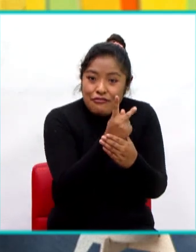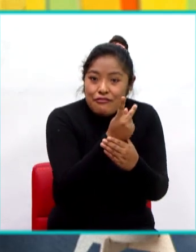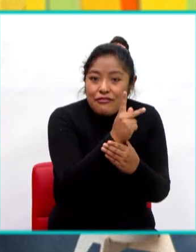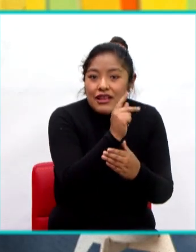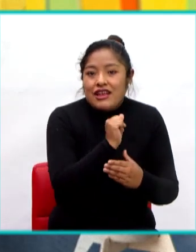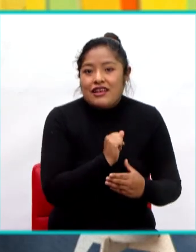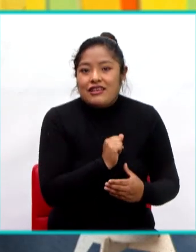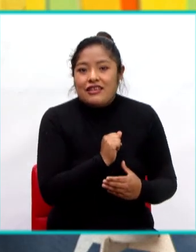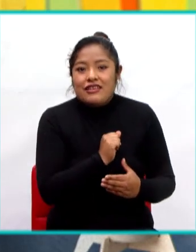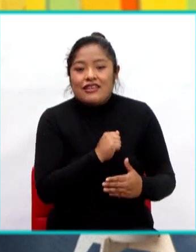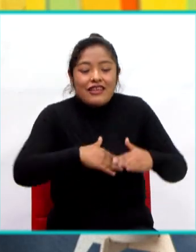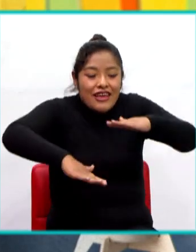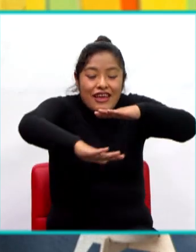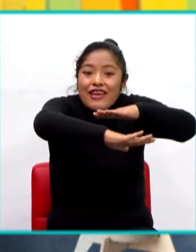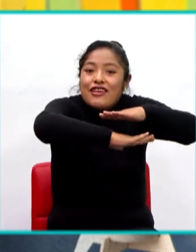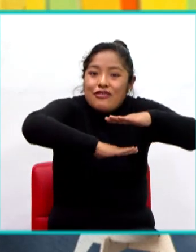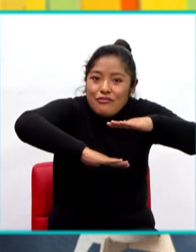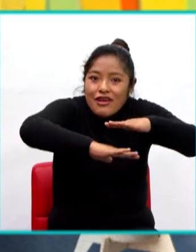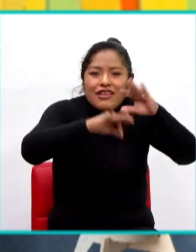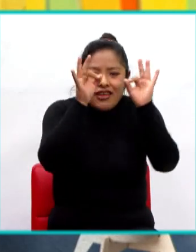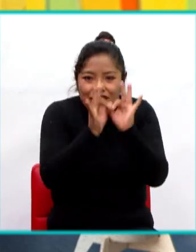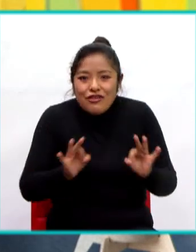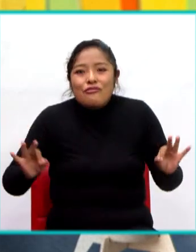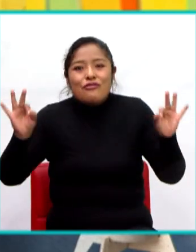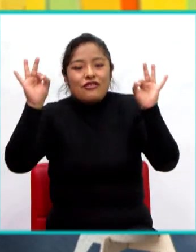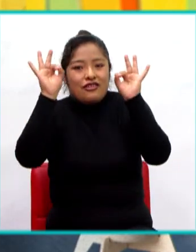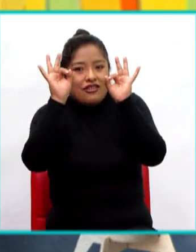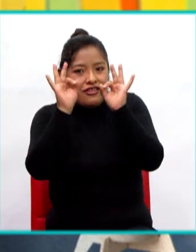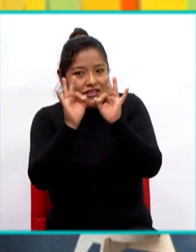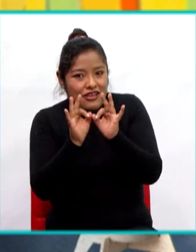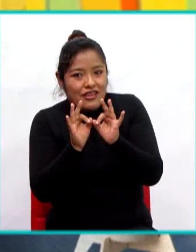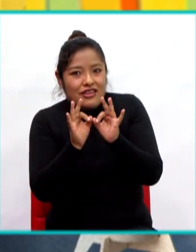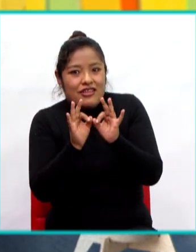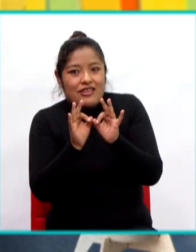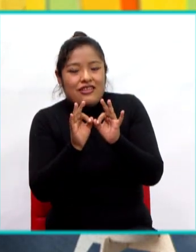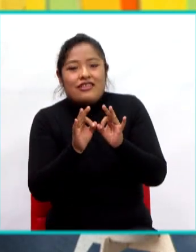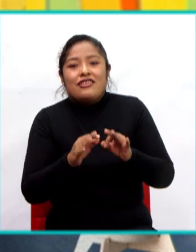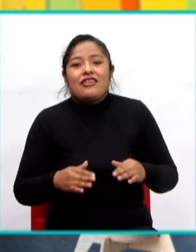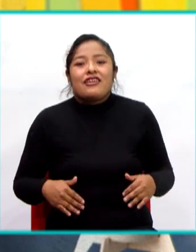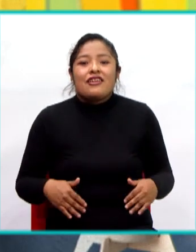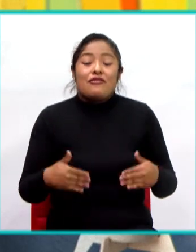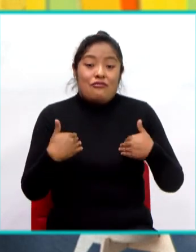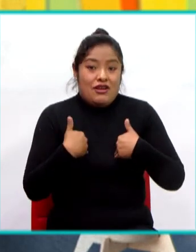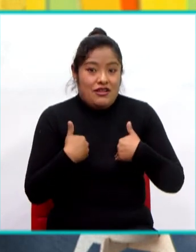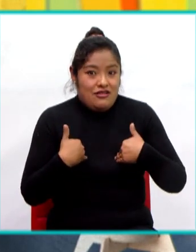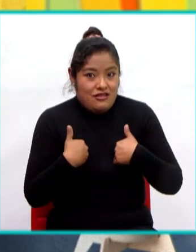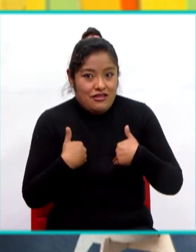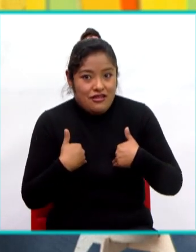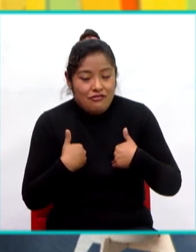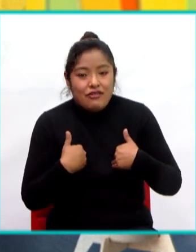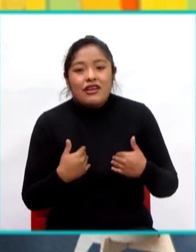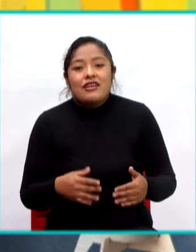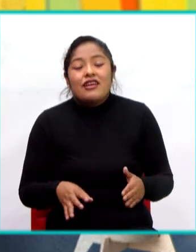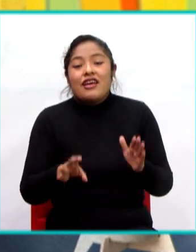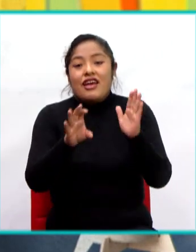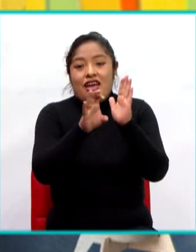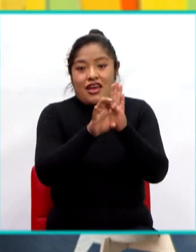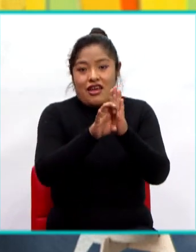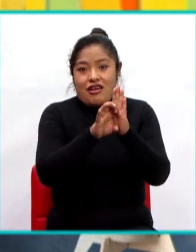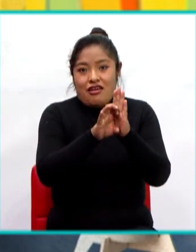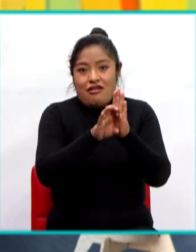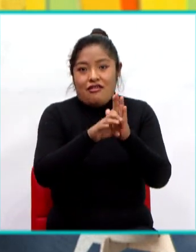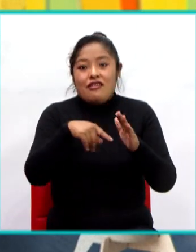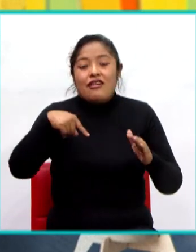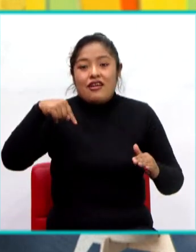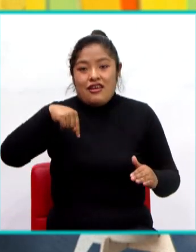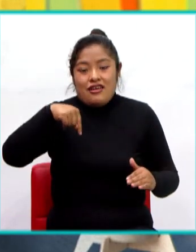son base alimentaria para los herbívoros. En nuestro contexto del altiplano, por ejemplo, podemos analizar que